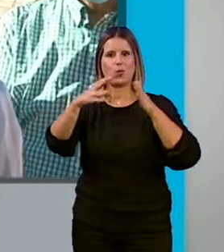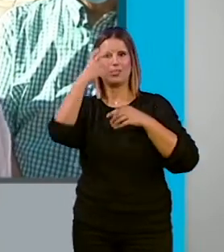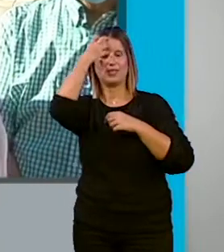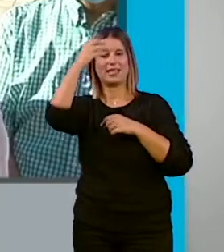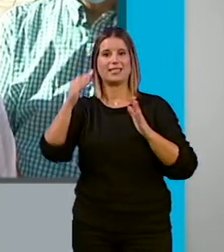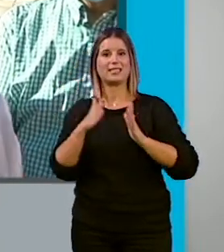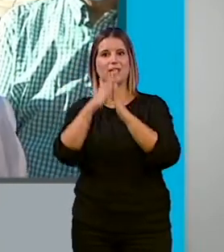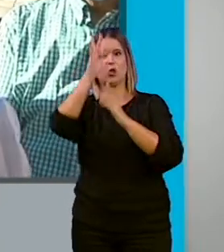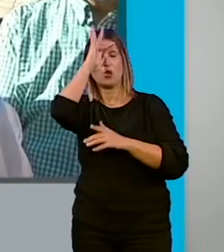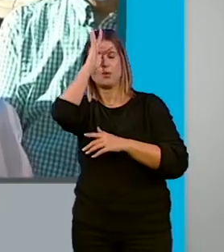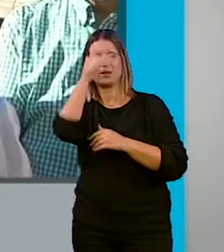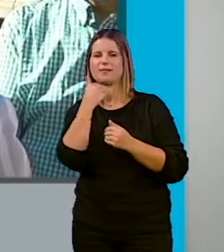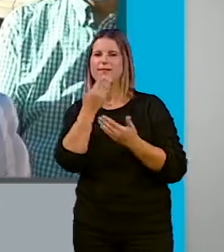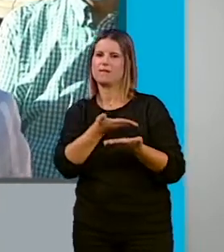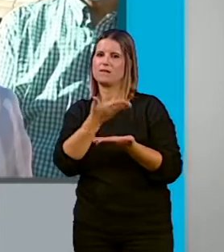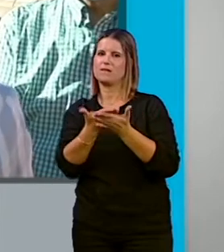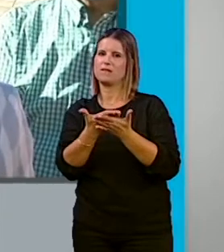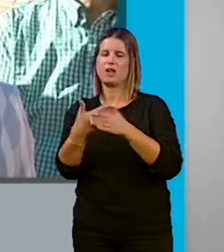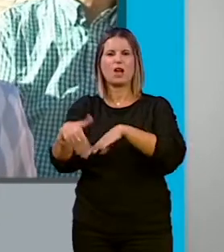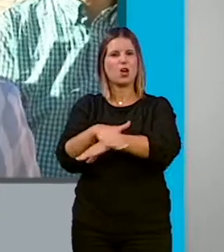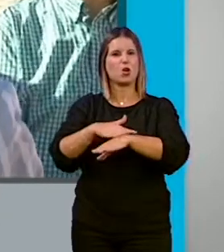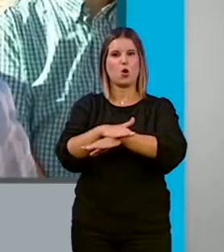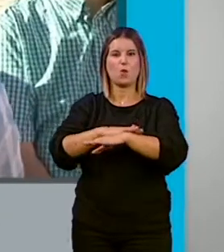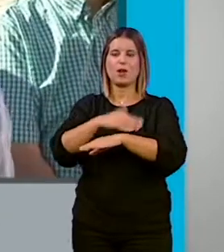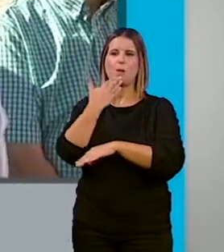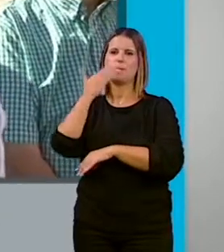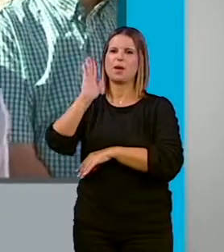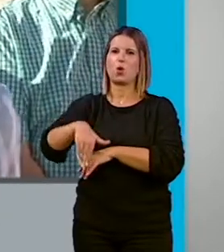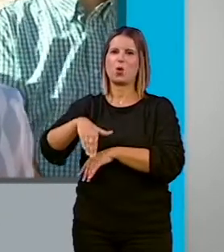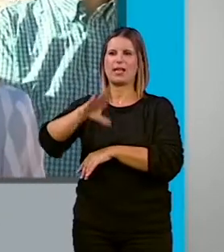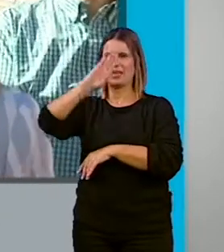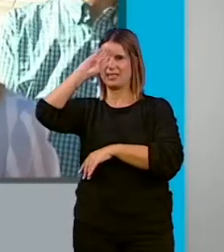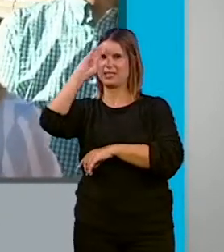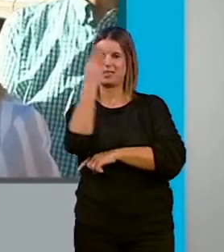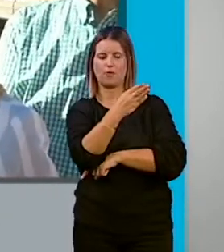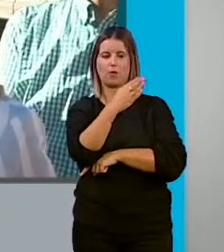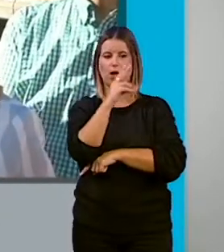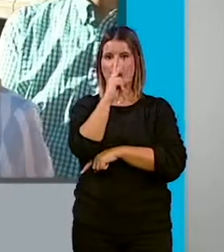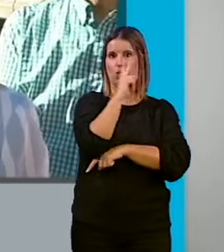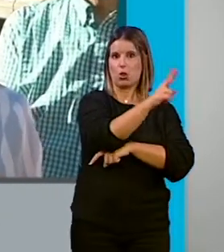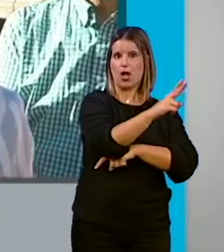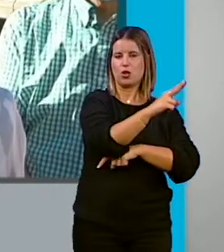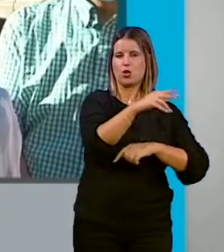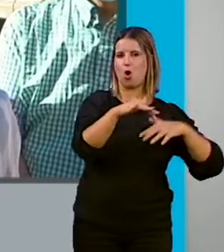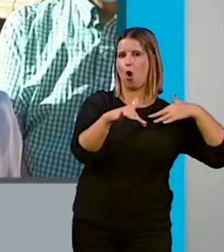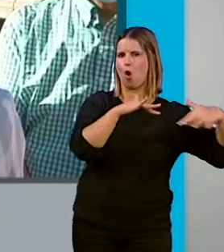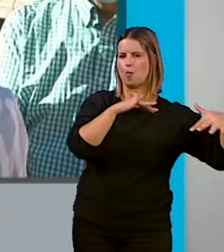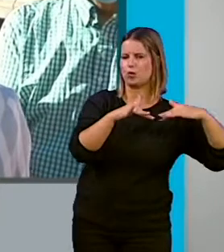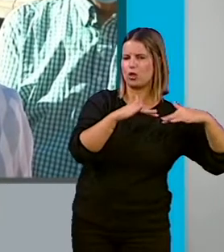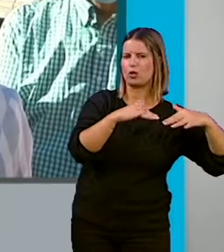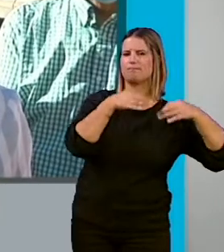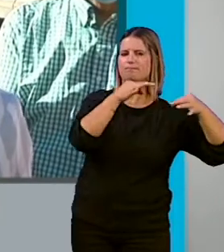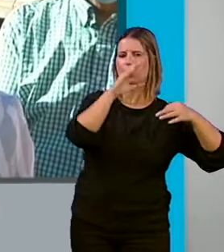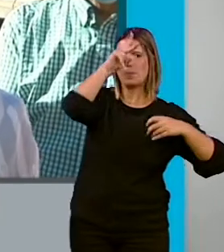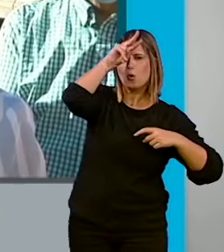Domingo y por lo tanto ahora lo que le pedimos a este gobierno tráfuga de Paco Cuenca que ha estado durante dos años en la oposición preocupándose por este